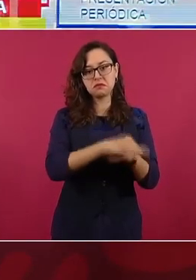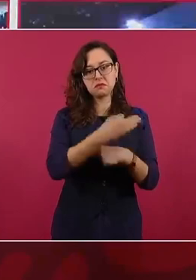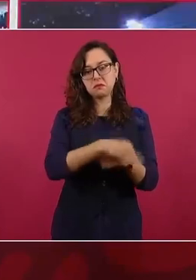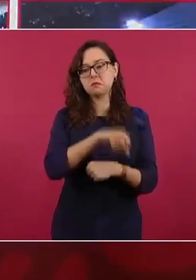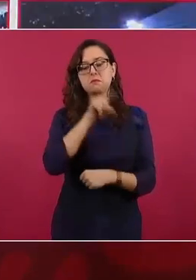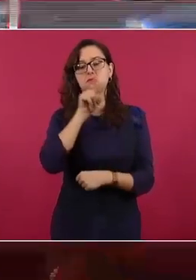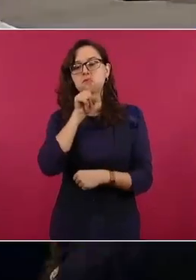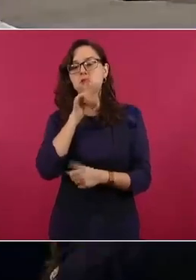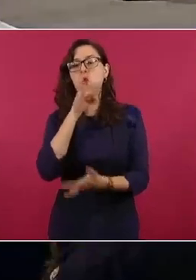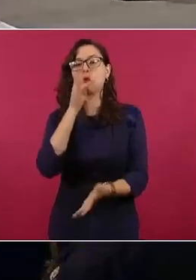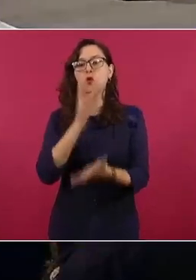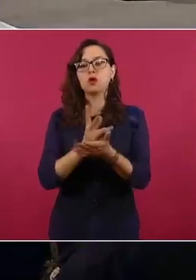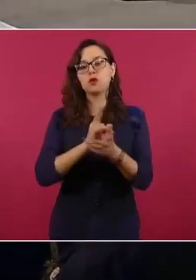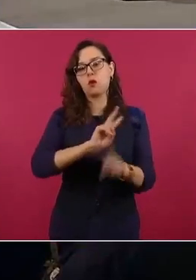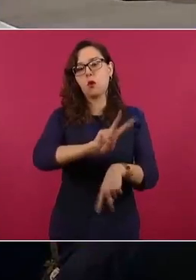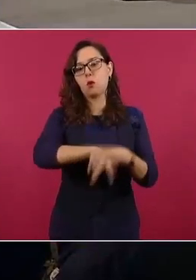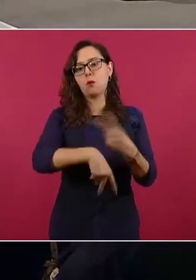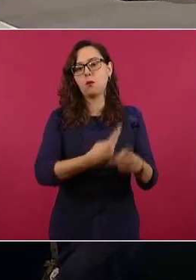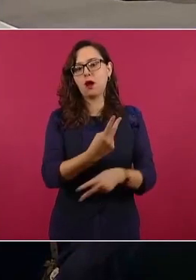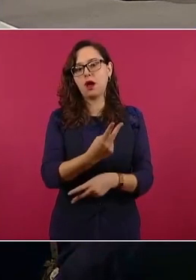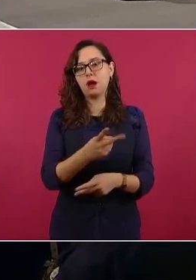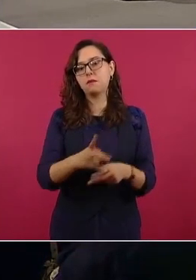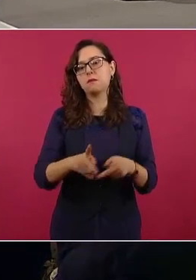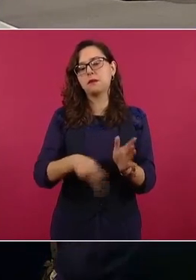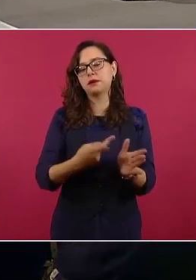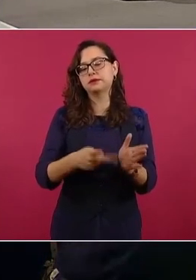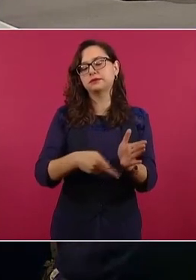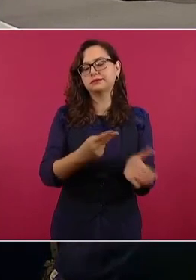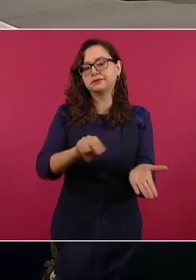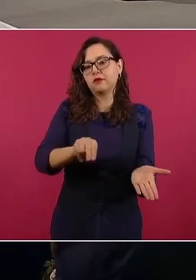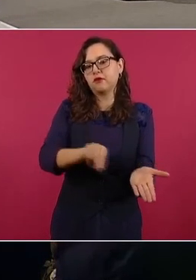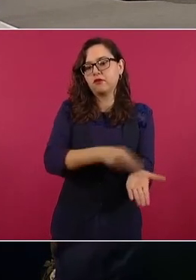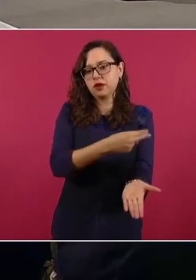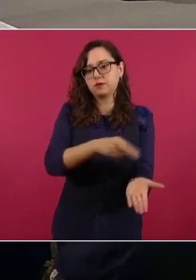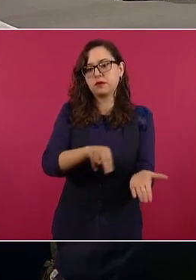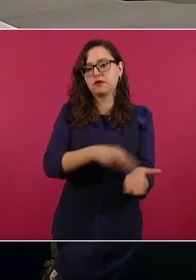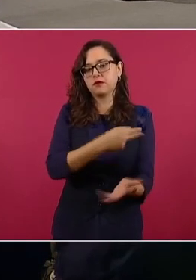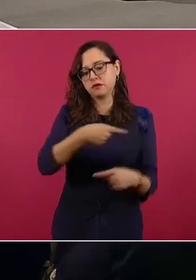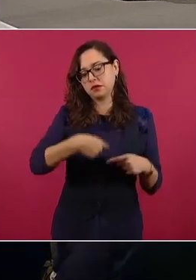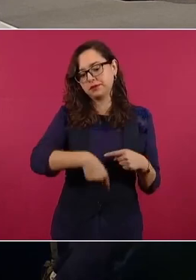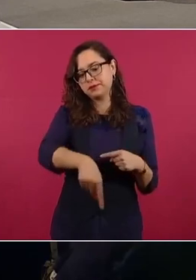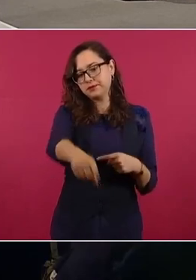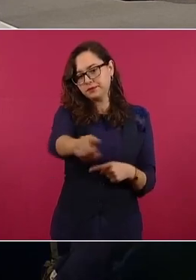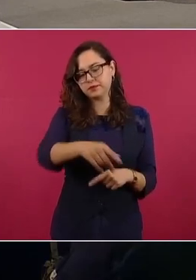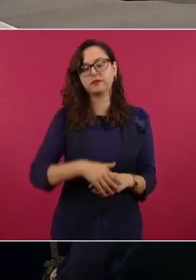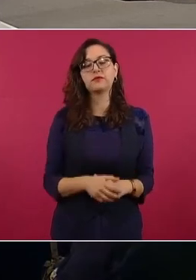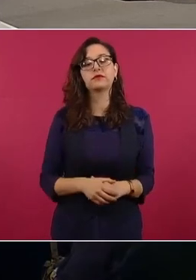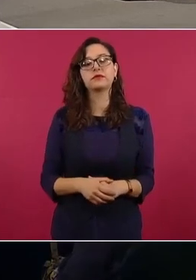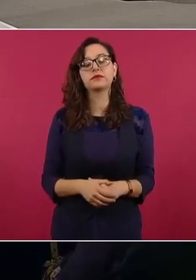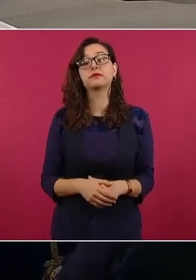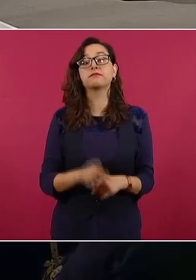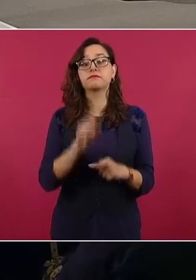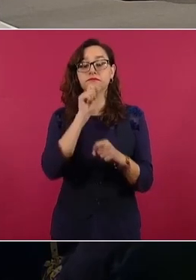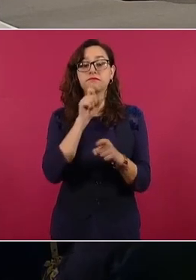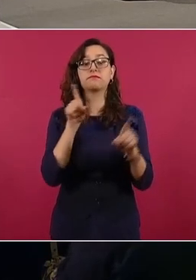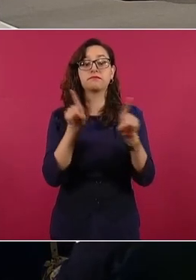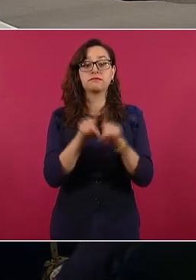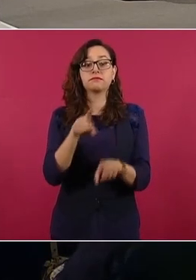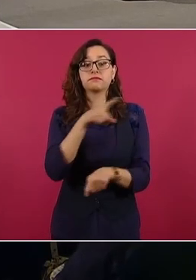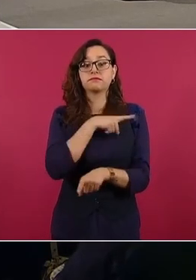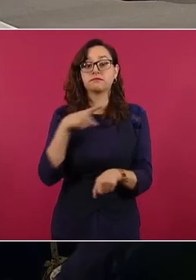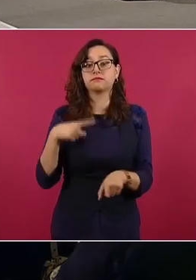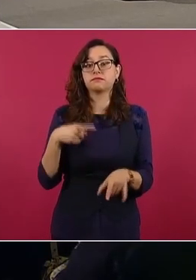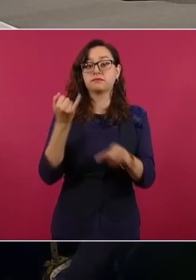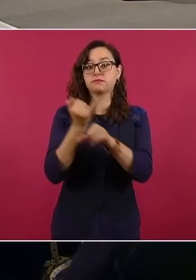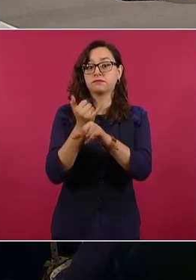Siguiente. También informar que en el caso de los 167 detenidos en Michoacán en un